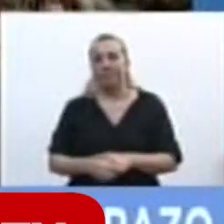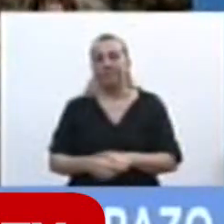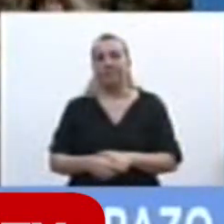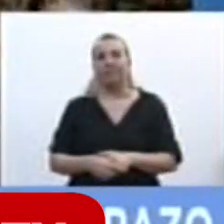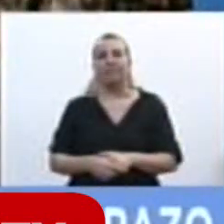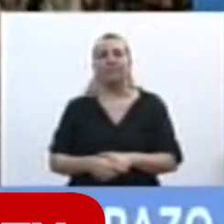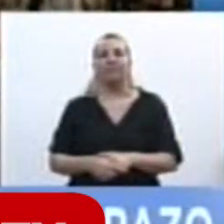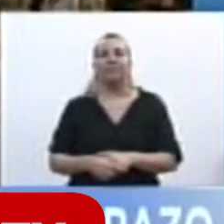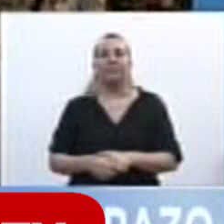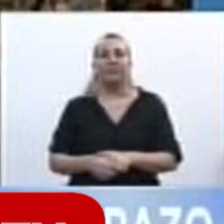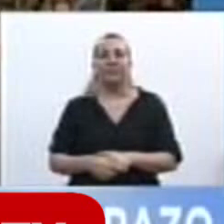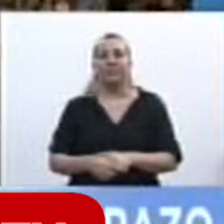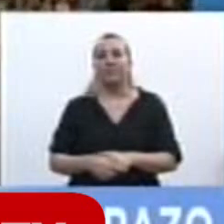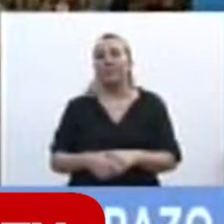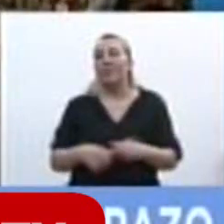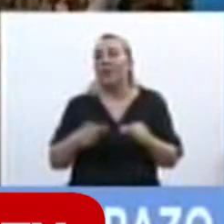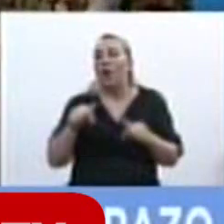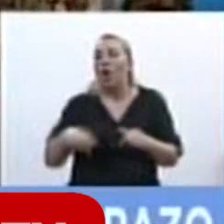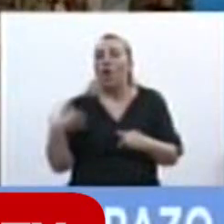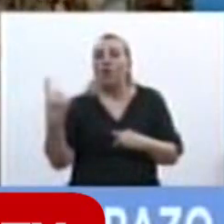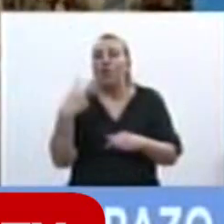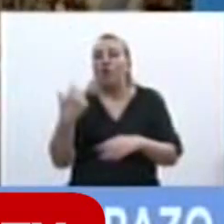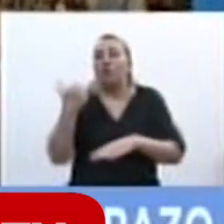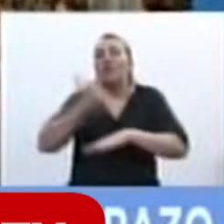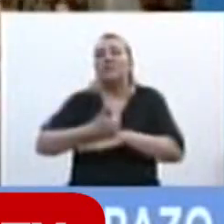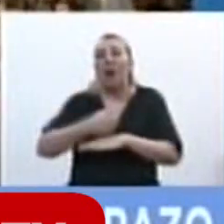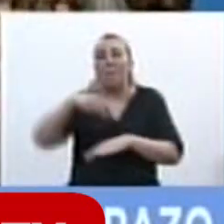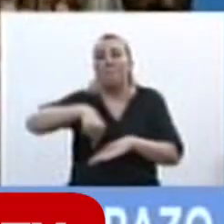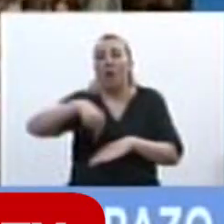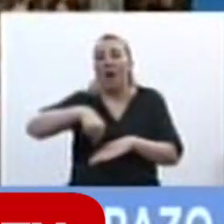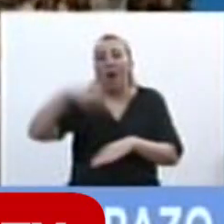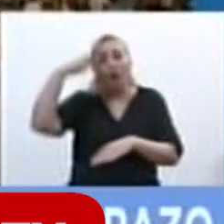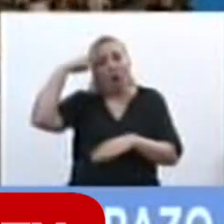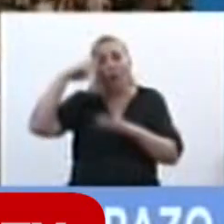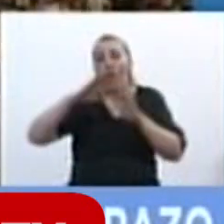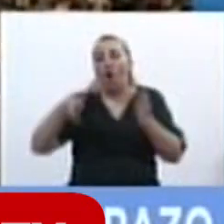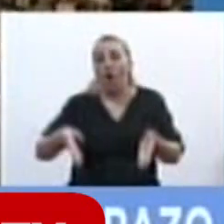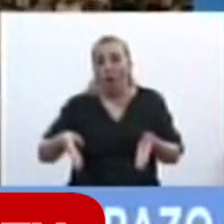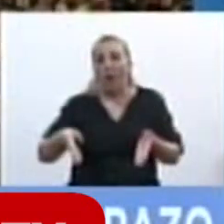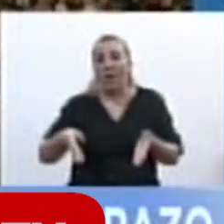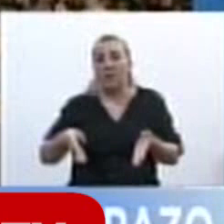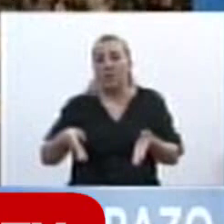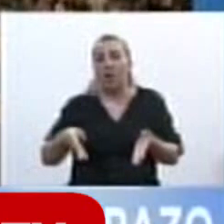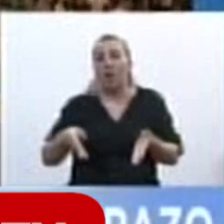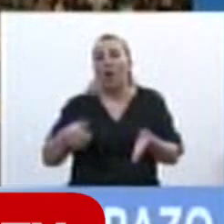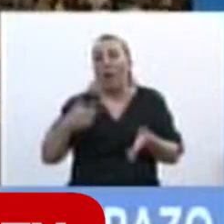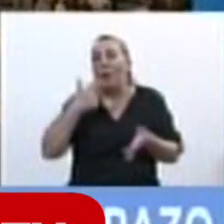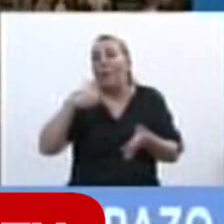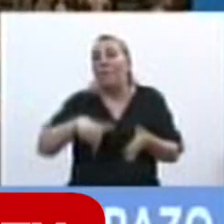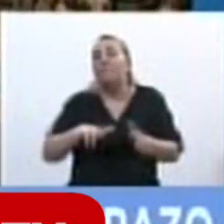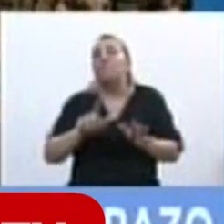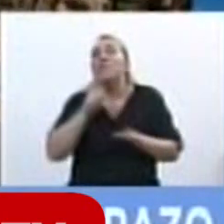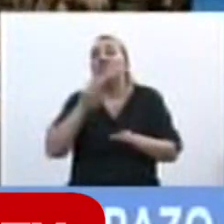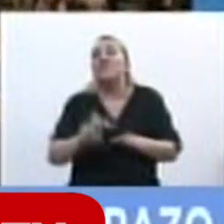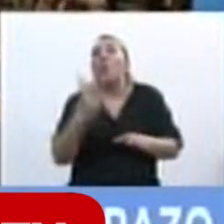Y vuelvo al principio del mensaje. Hoy estamos aquí en el Congreso y estamos en la víspera de esta votación por